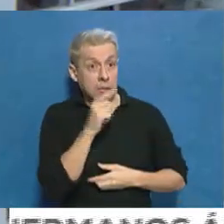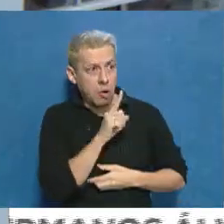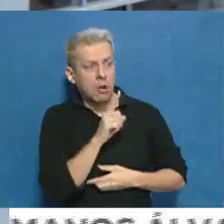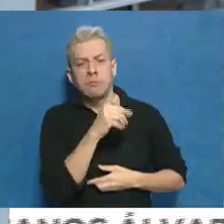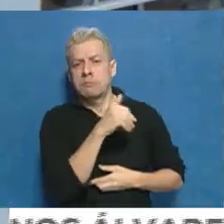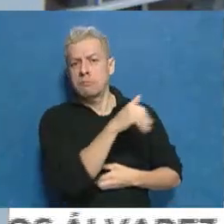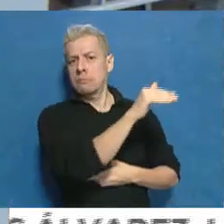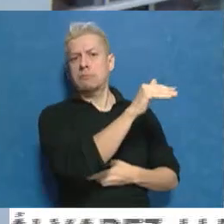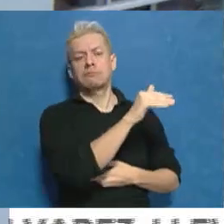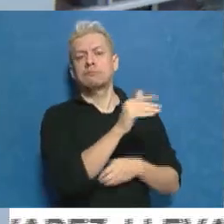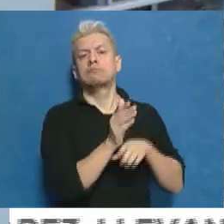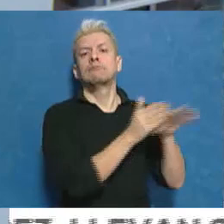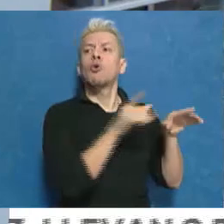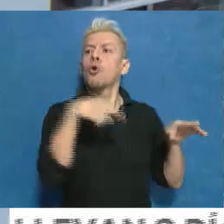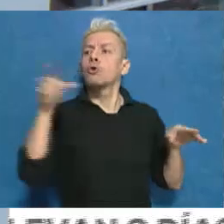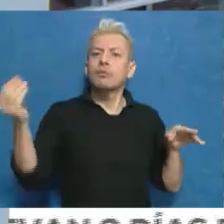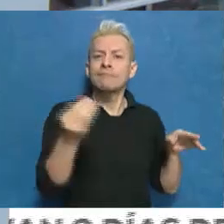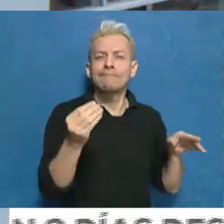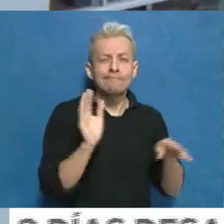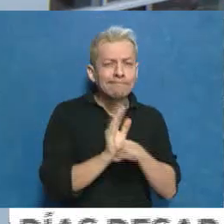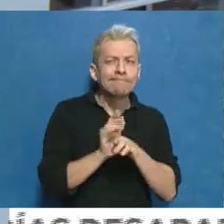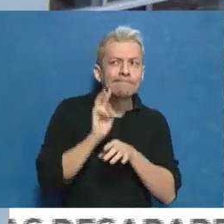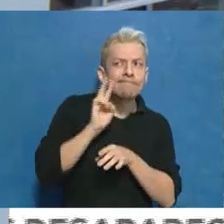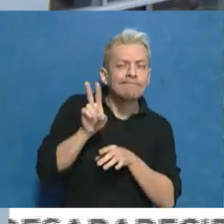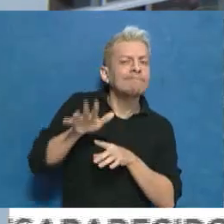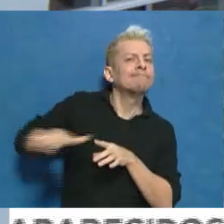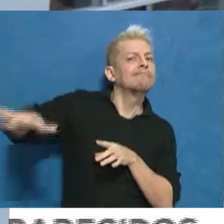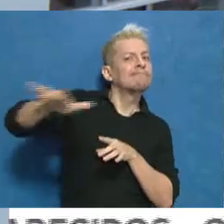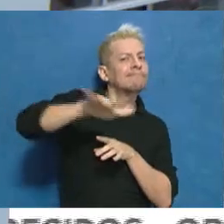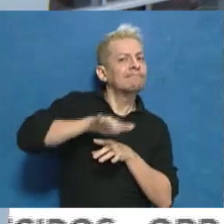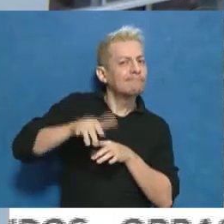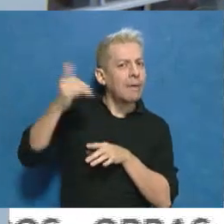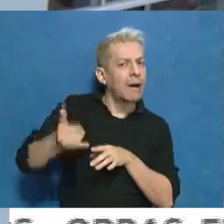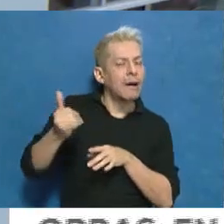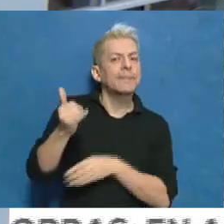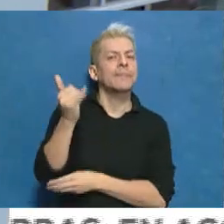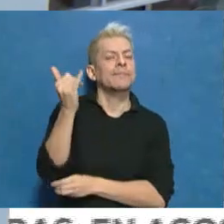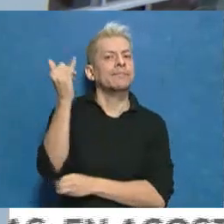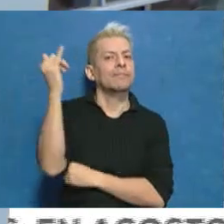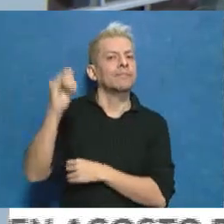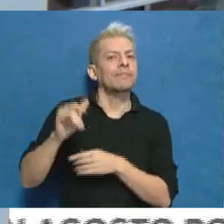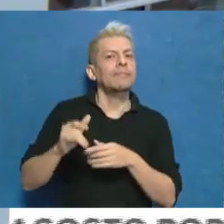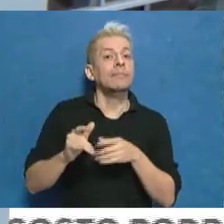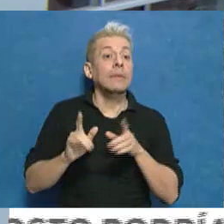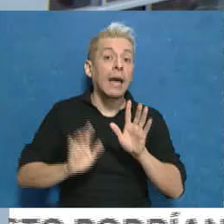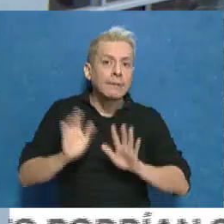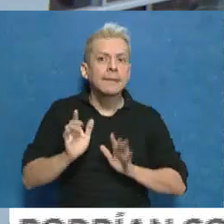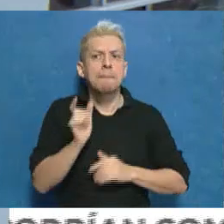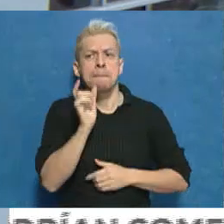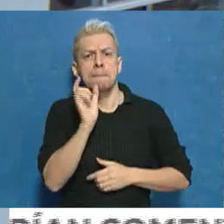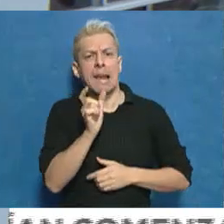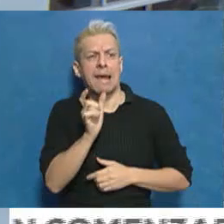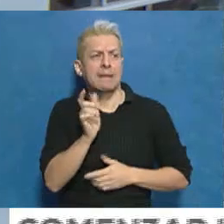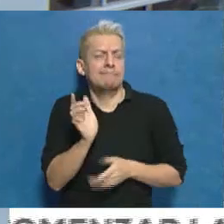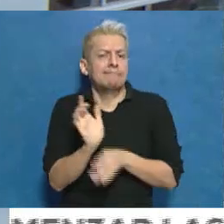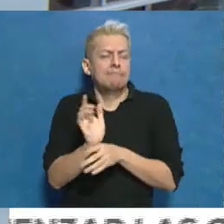distribuir la pauta oficial. Hay una movida generalizada y por ahí hasta, bueno, palabras que rozan